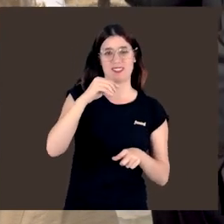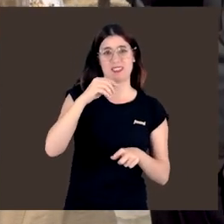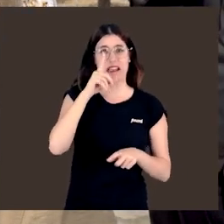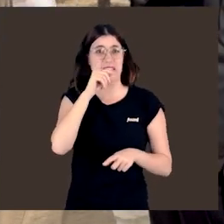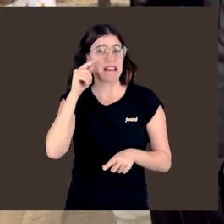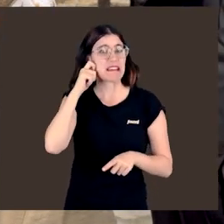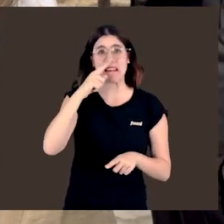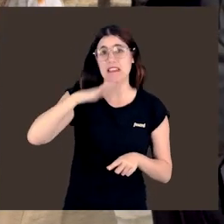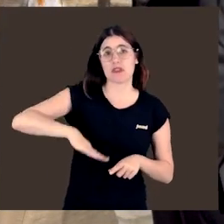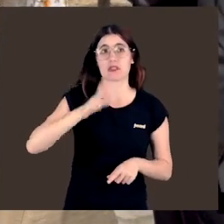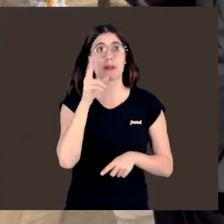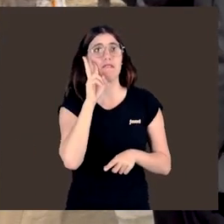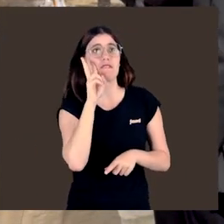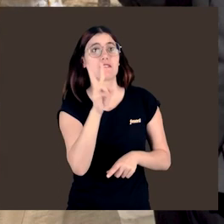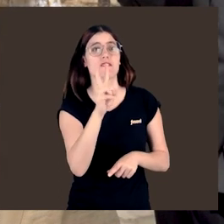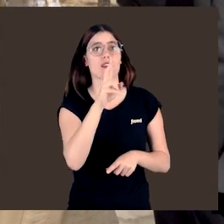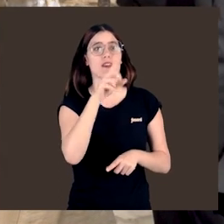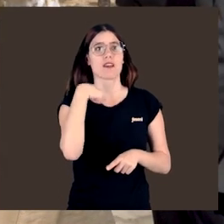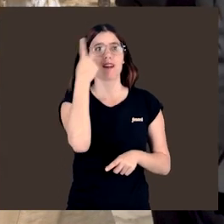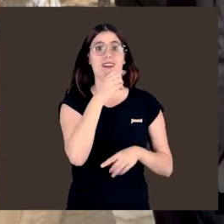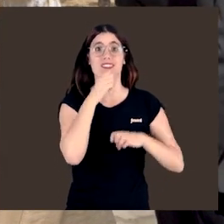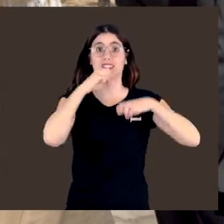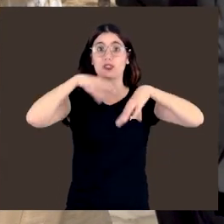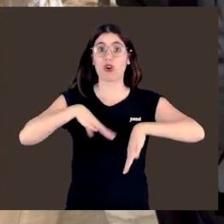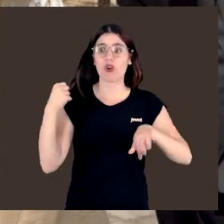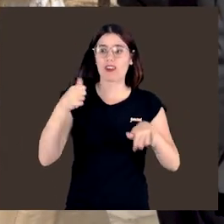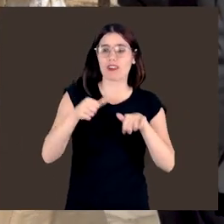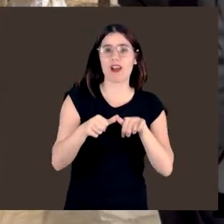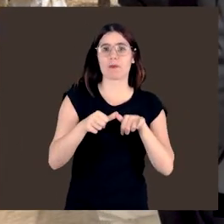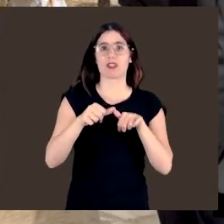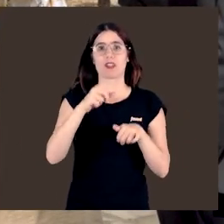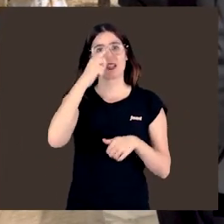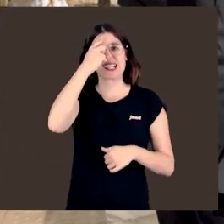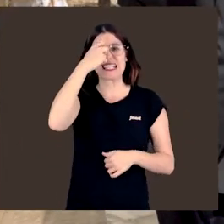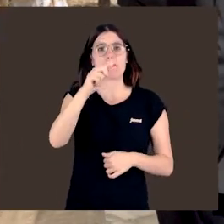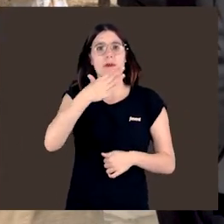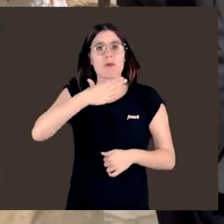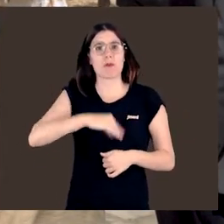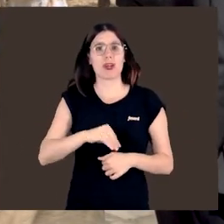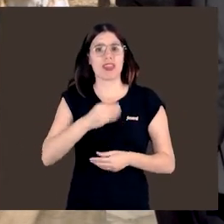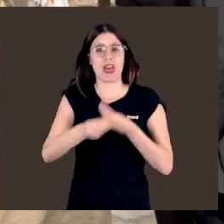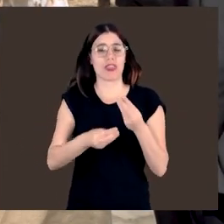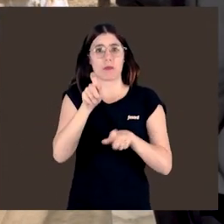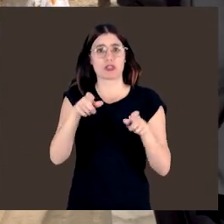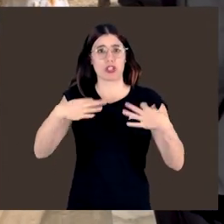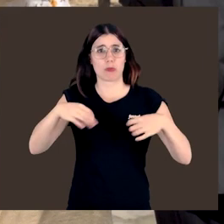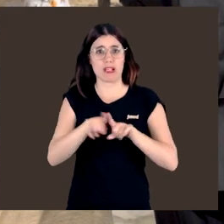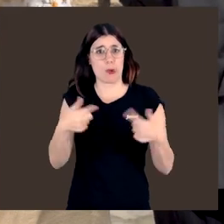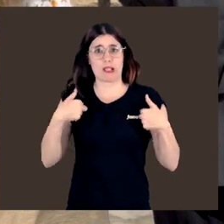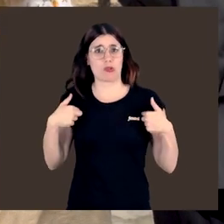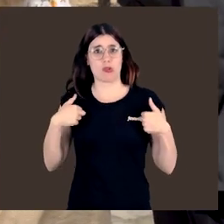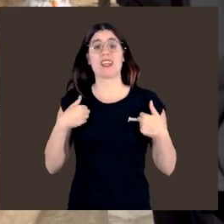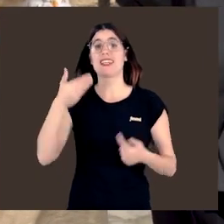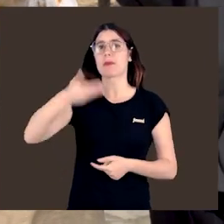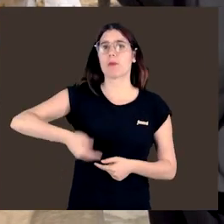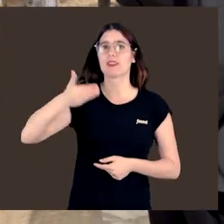chicos y chicas, que cuando se acerquen y vean la historia, que vean que lo puede hacer gente normal como yo, que